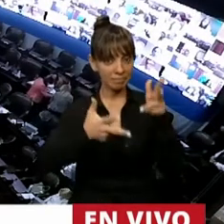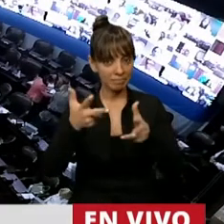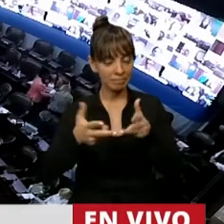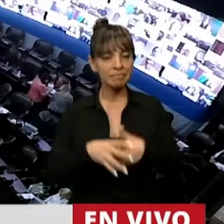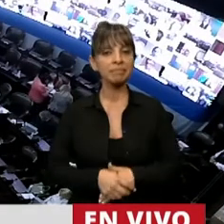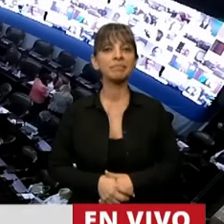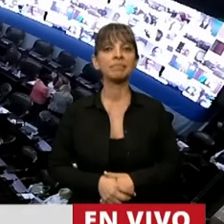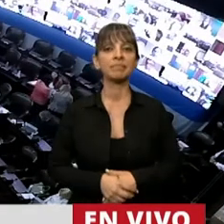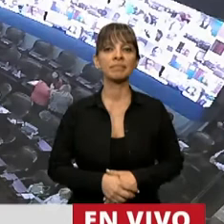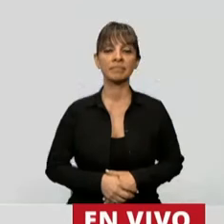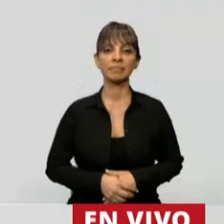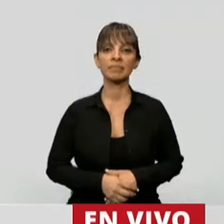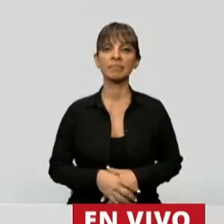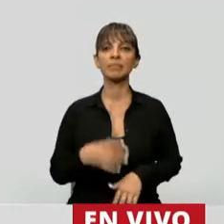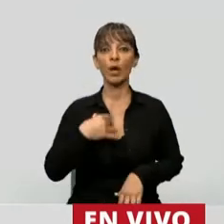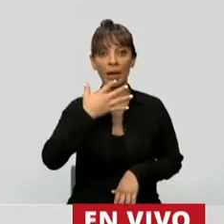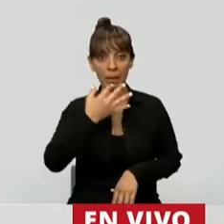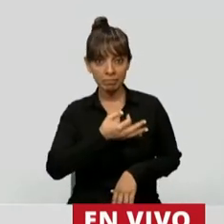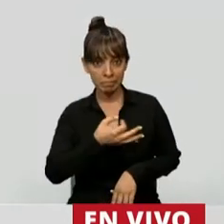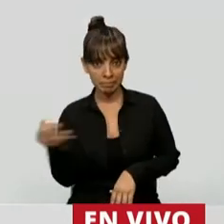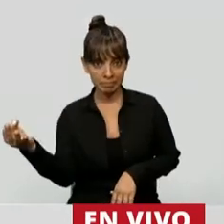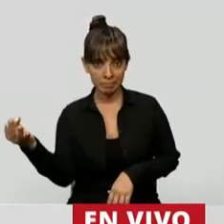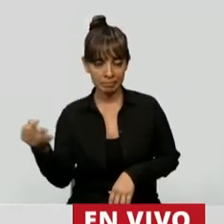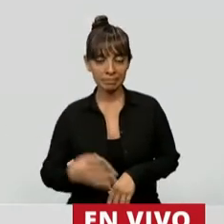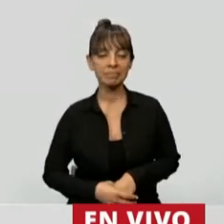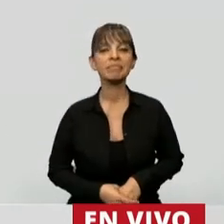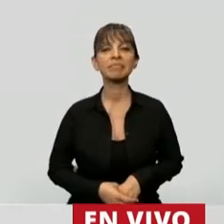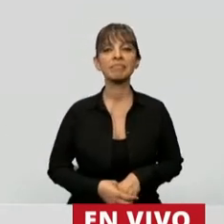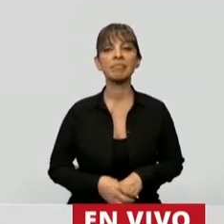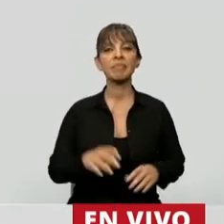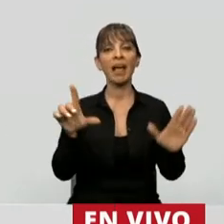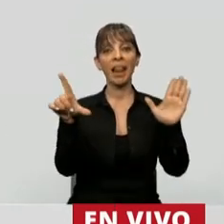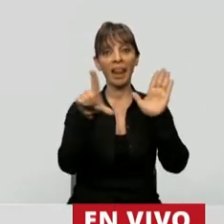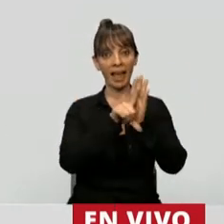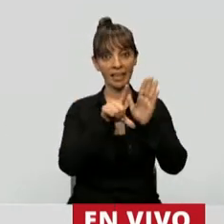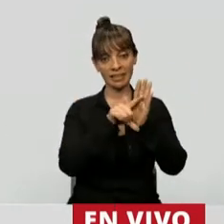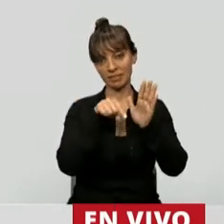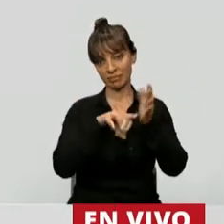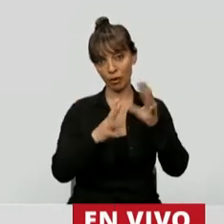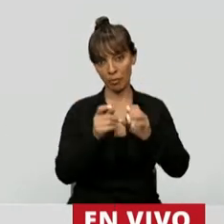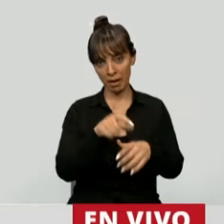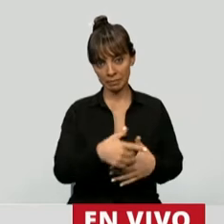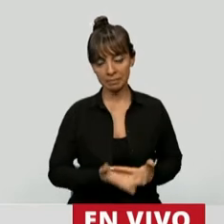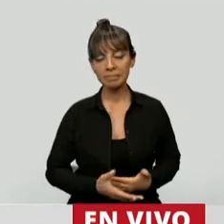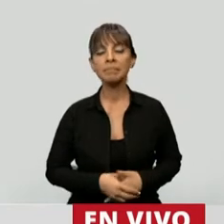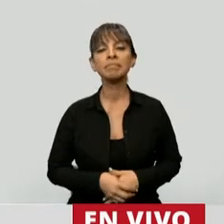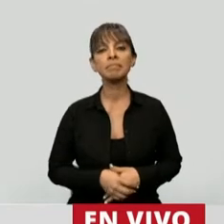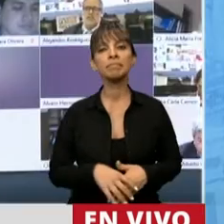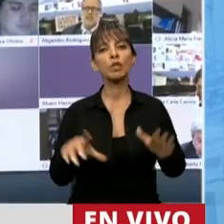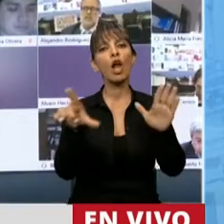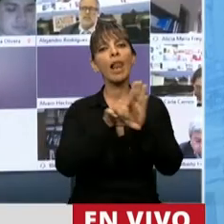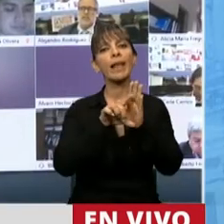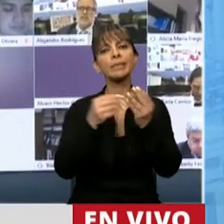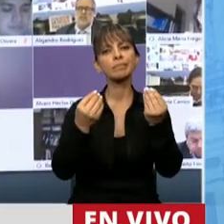totalmente cierto. Estas leyes son leyes de